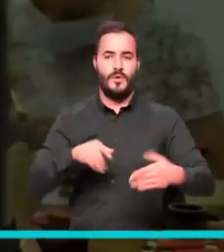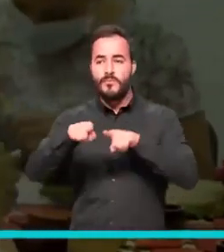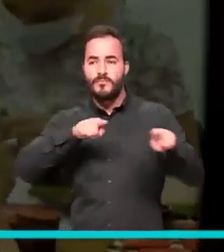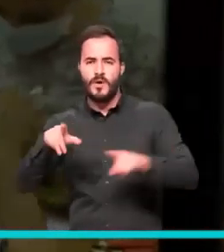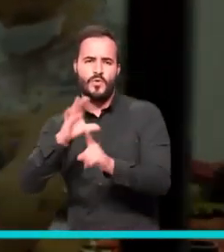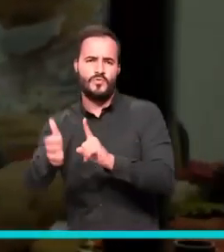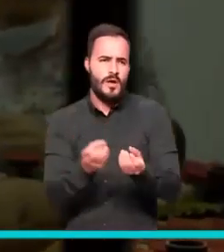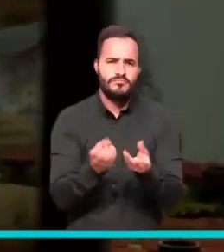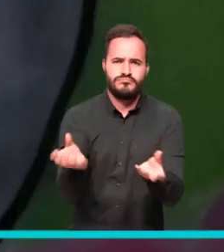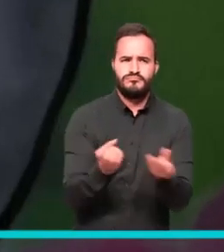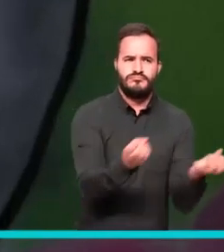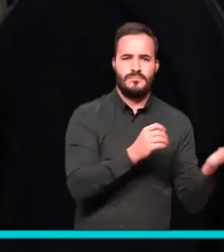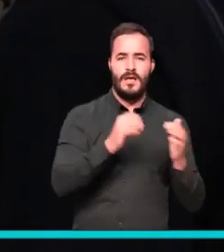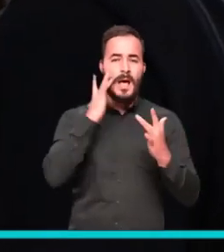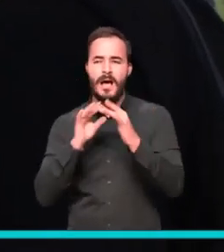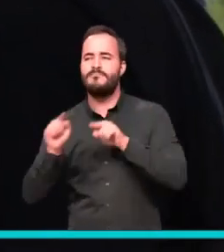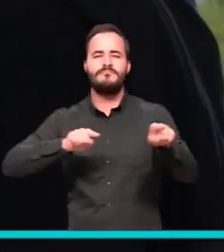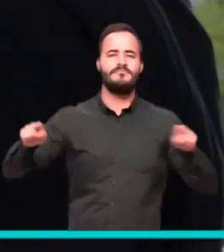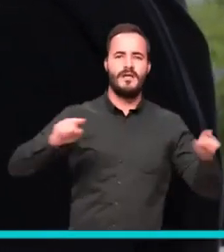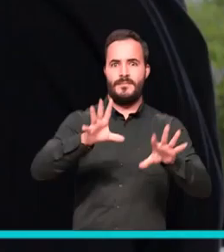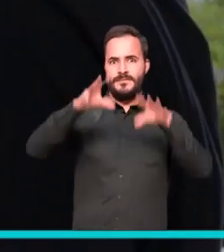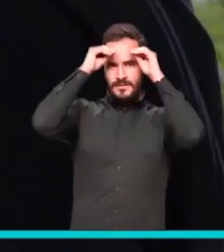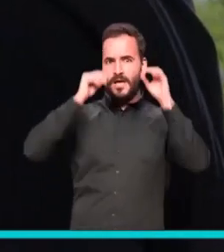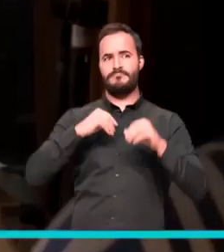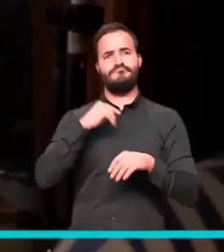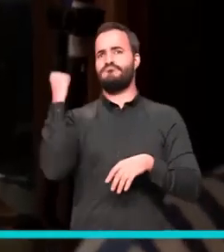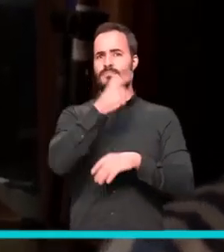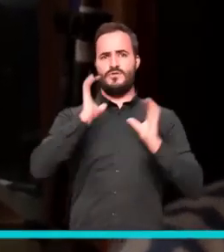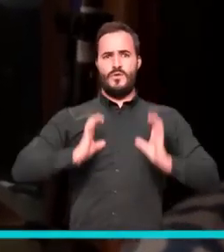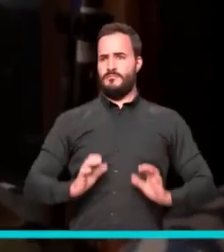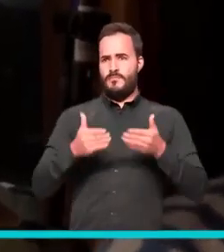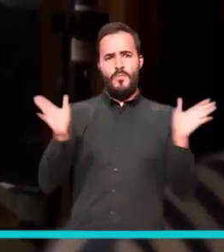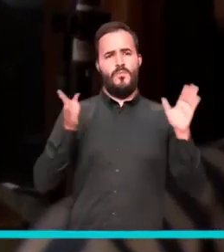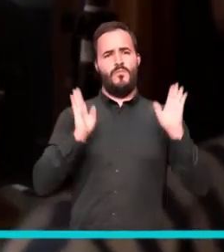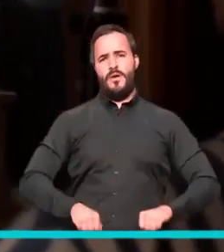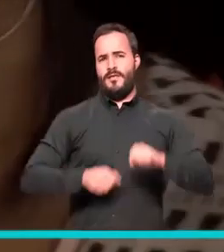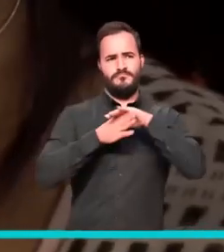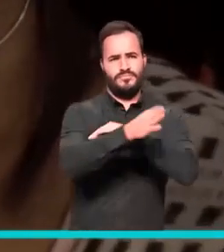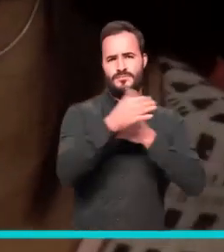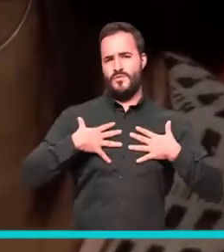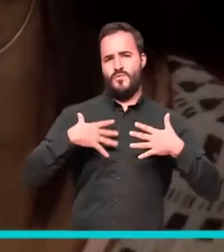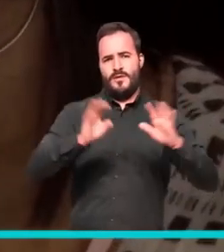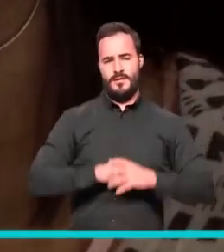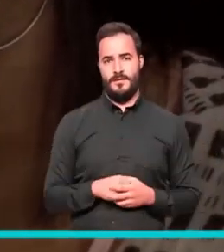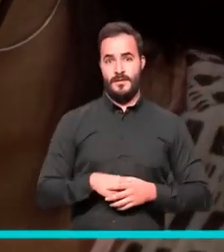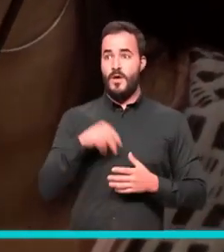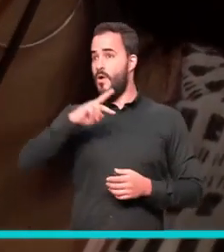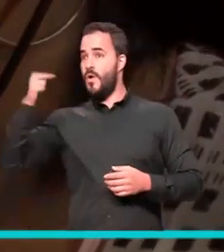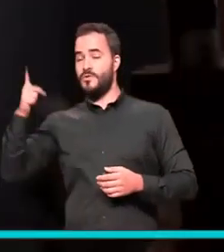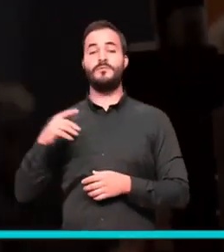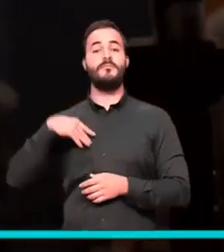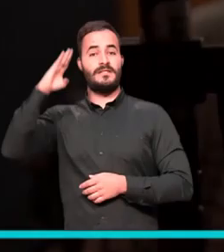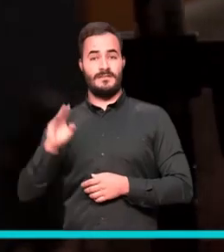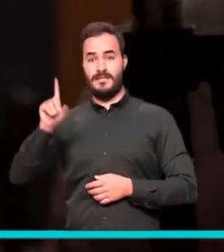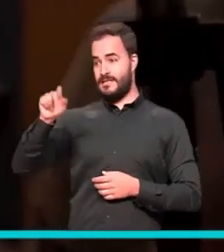mejora y adecuación de equipamientos culturales, como espacios de aprendizaje abiertos a toda la ciudadanía. El reconocimiento lo recibe